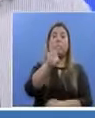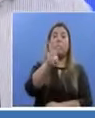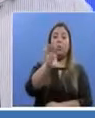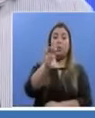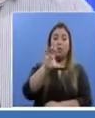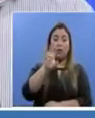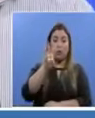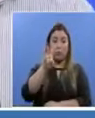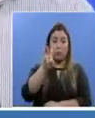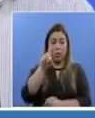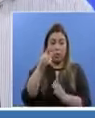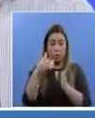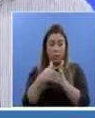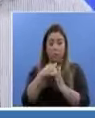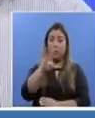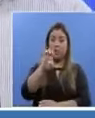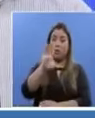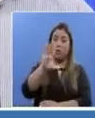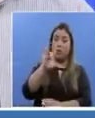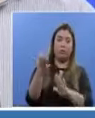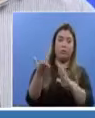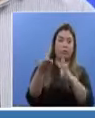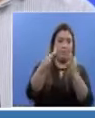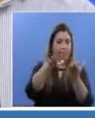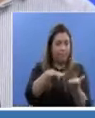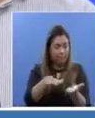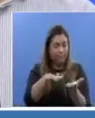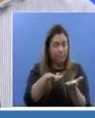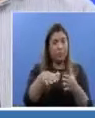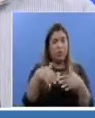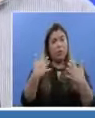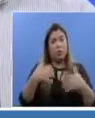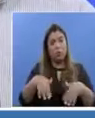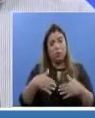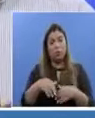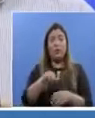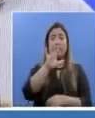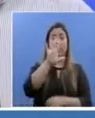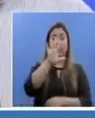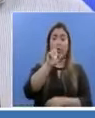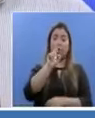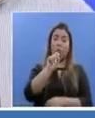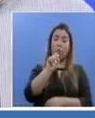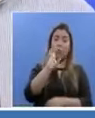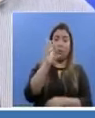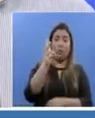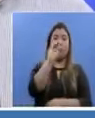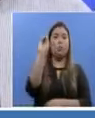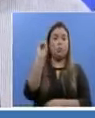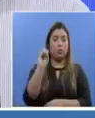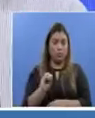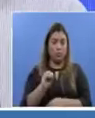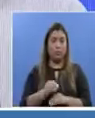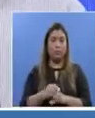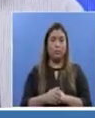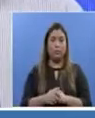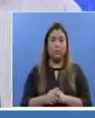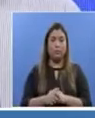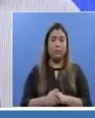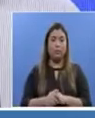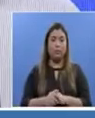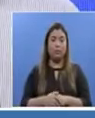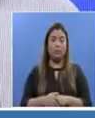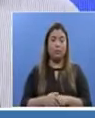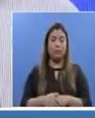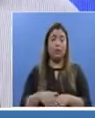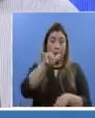.458 fallecimientos para una tasa de letalidad global del 5.6%. La